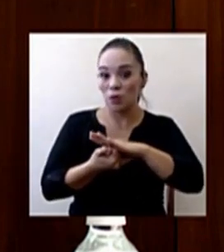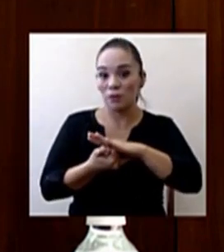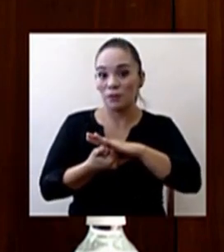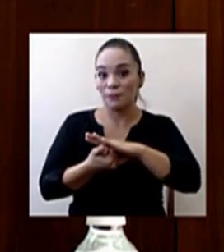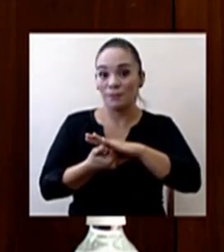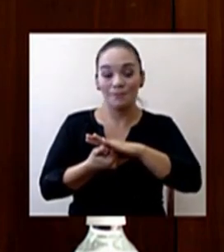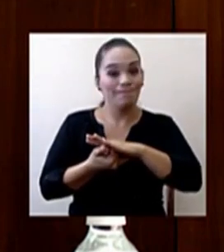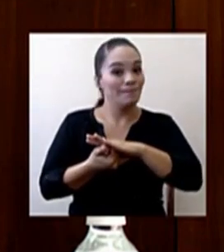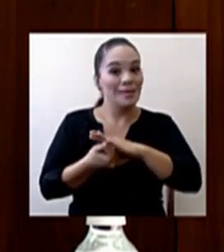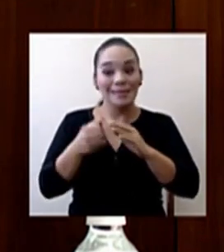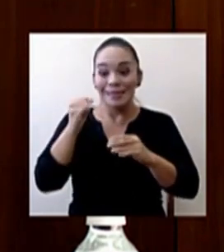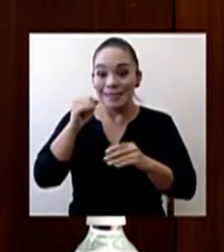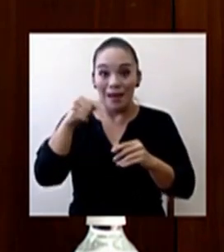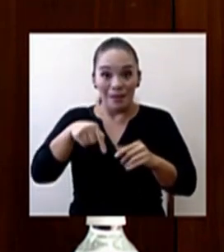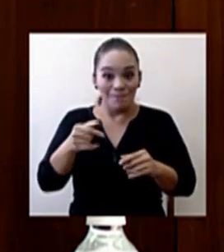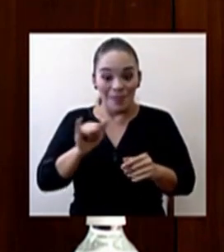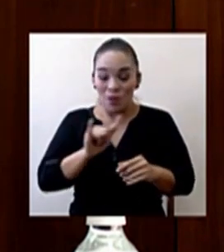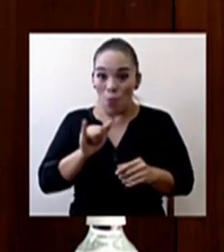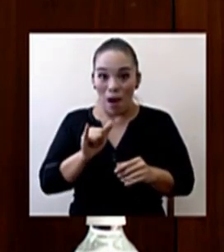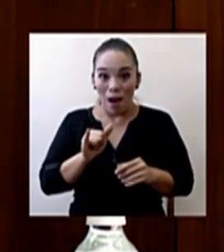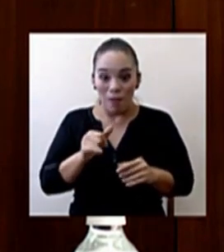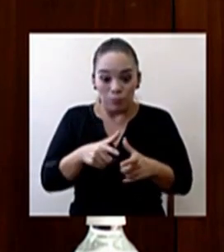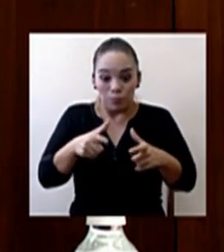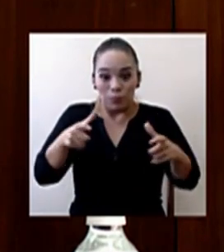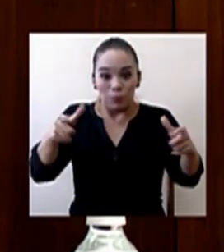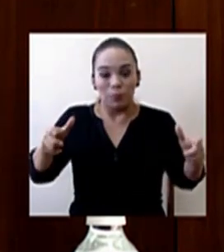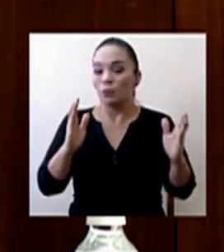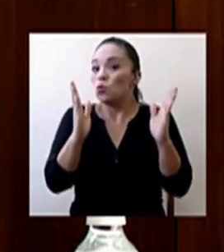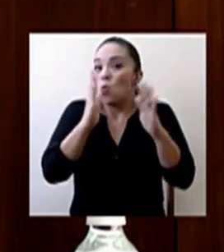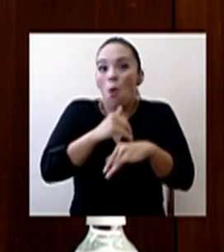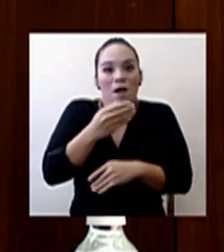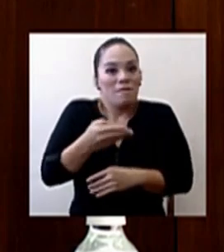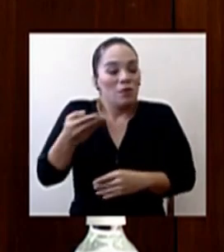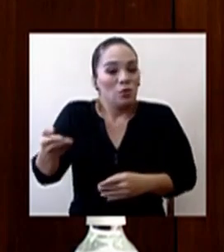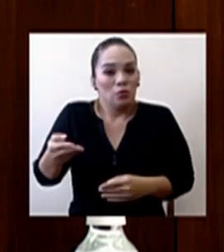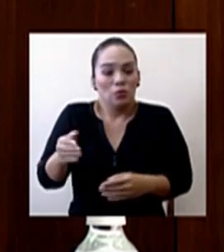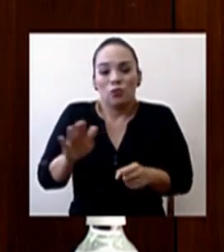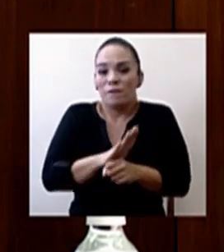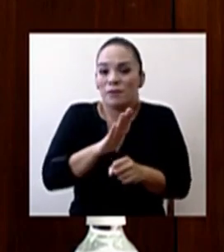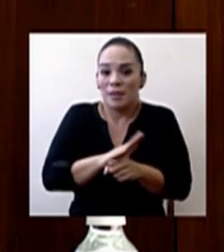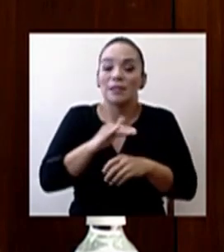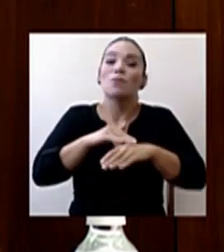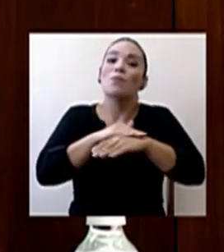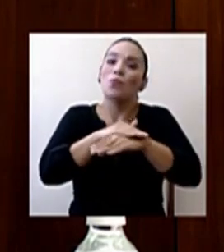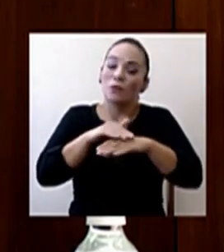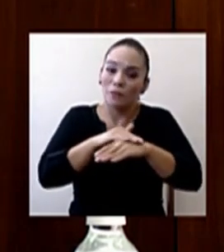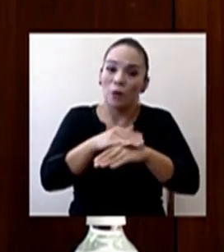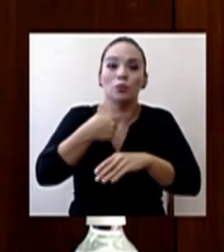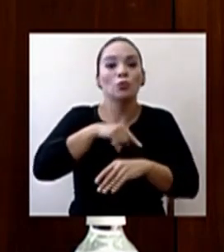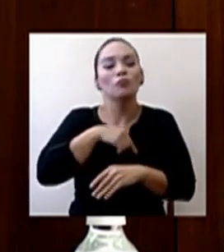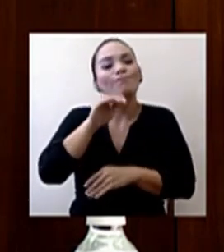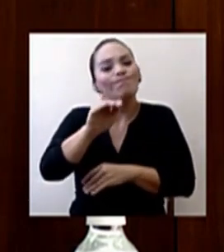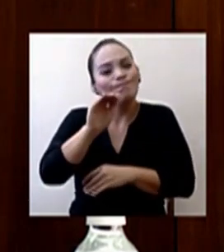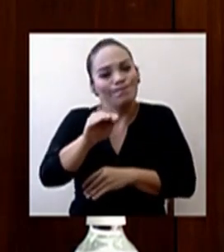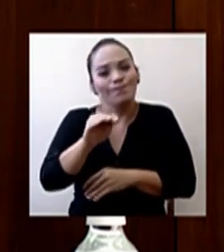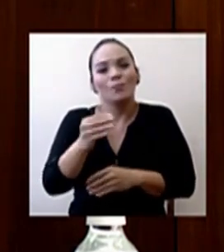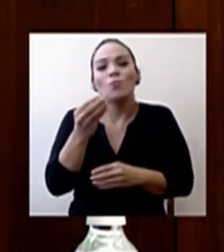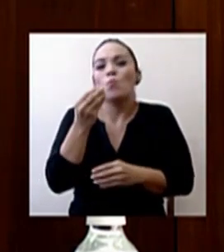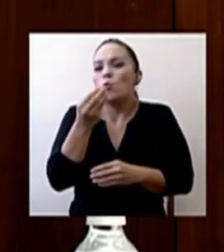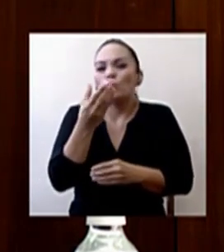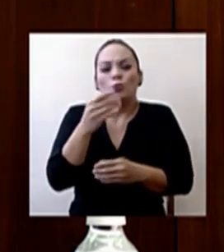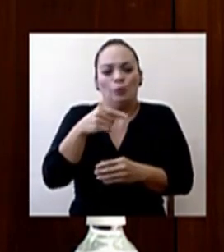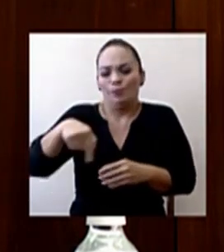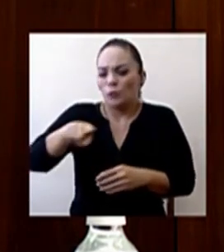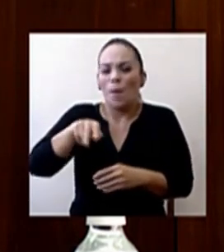hay recursos suficientes. Y por eso es el llamado que hemos todos insistido. Todos.